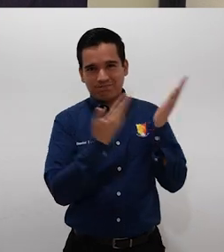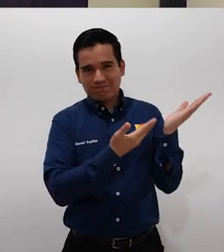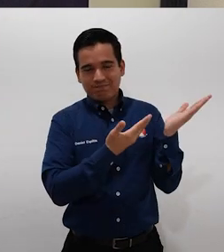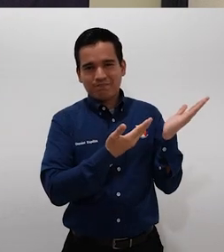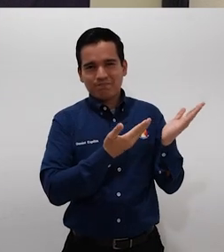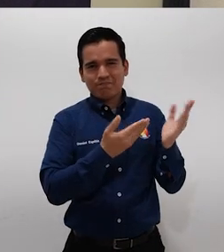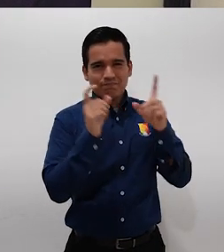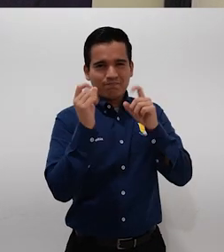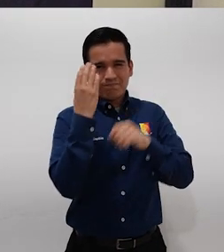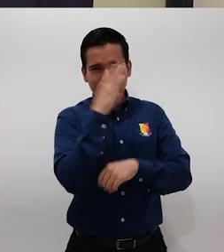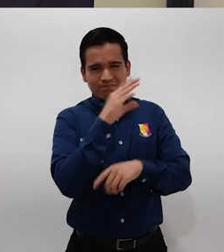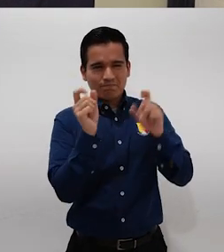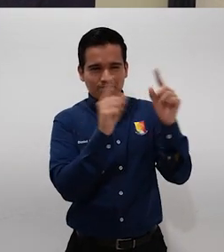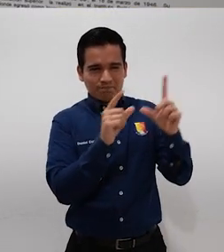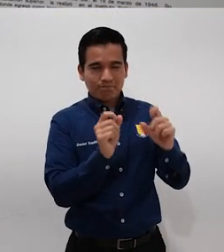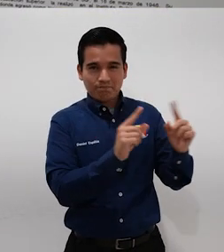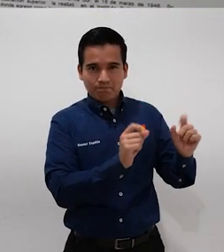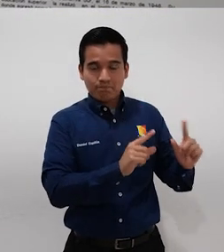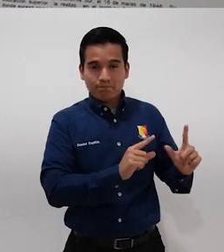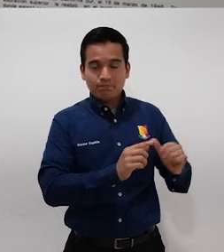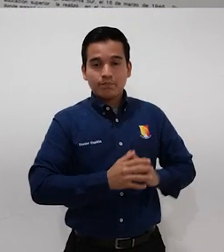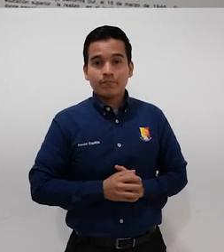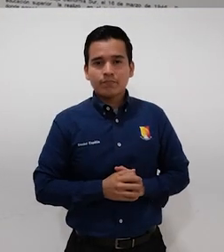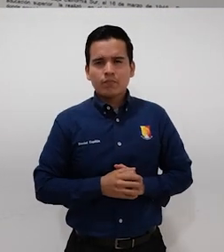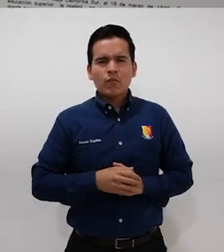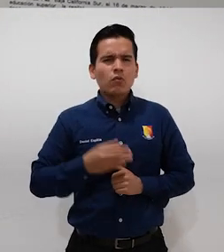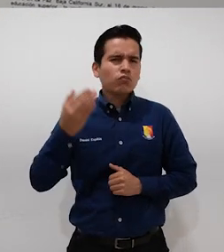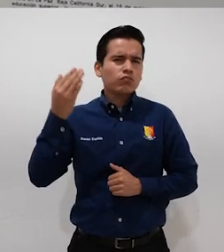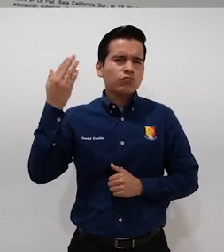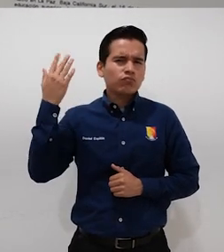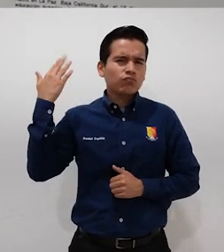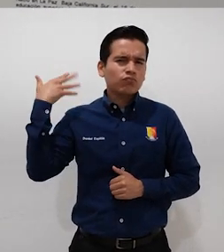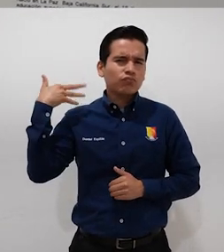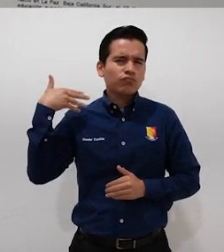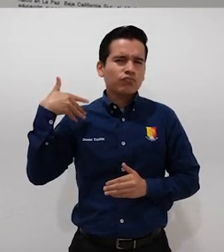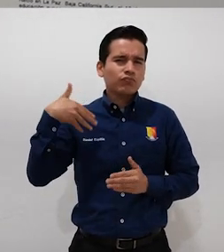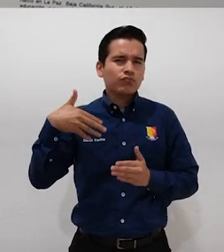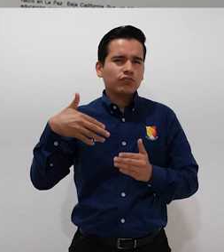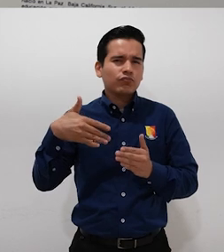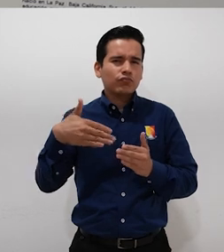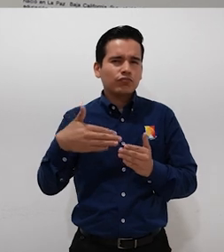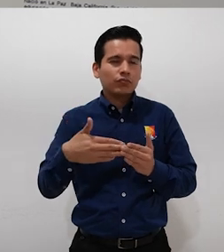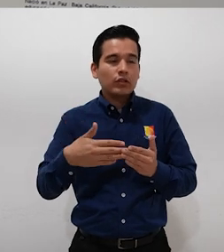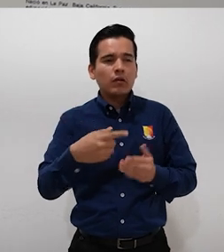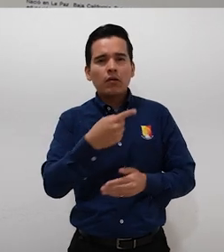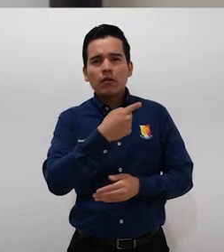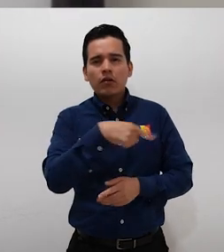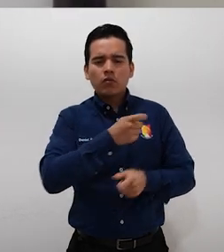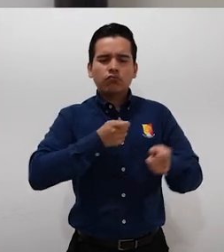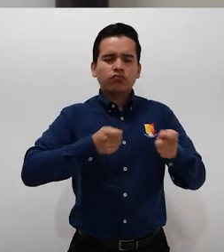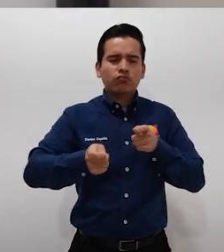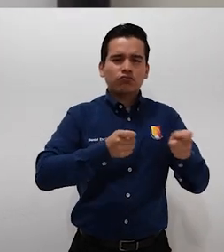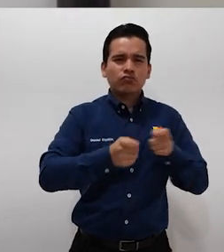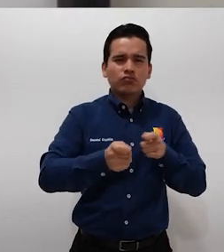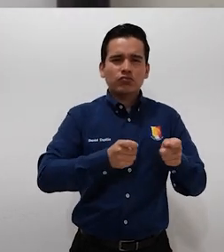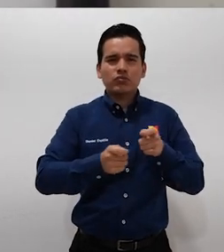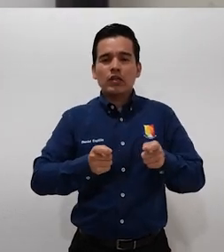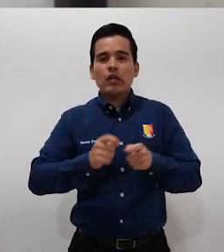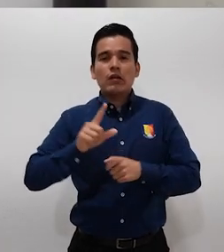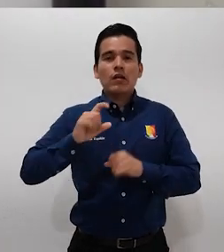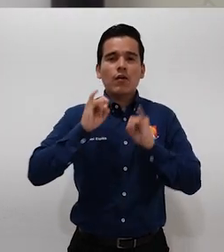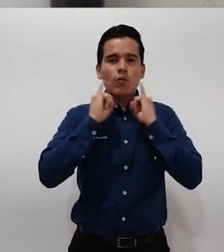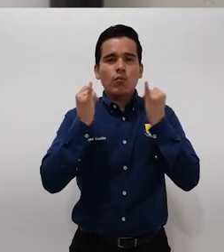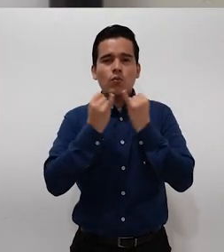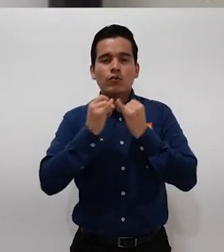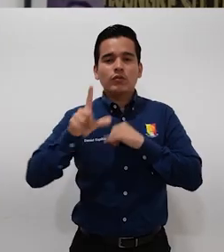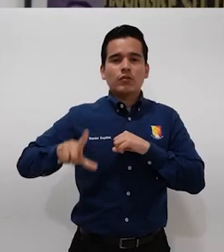de ellos, es a lo largo de este tiempo quienes les ha tocado dirigir la Junta de Gobierno y Coordinación